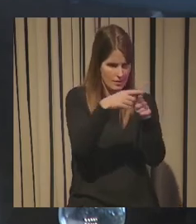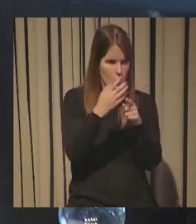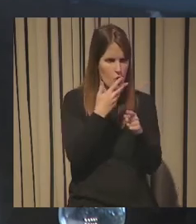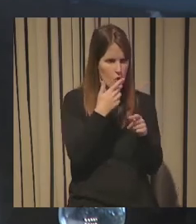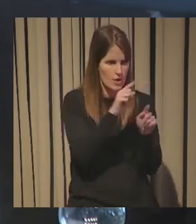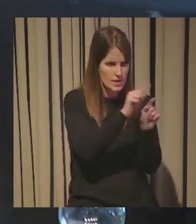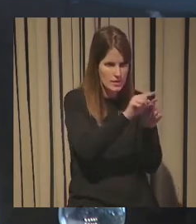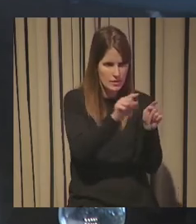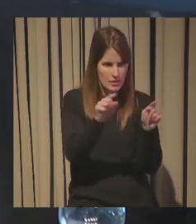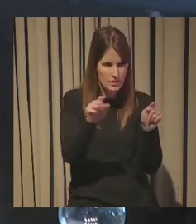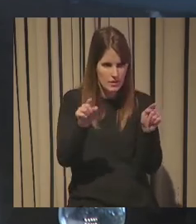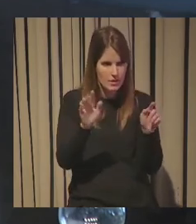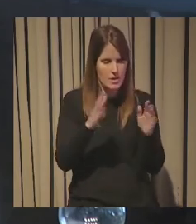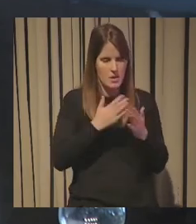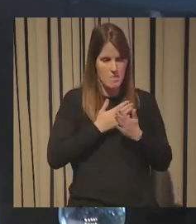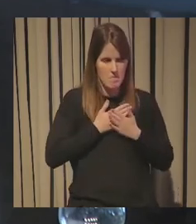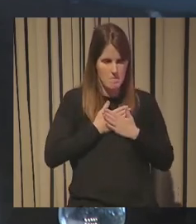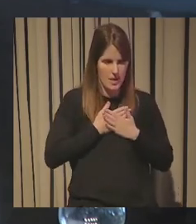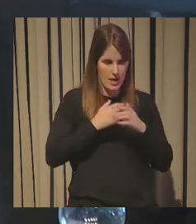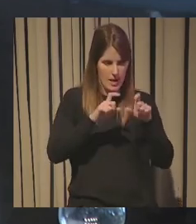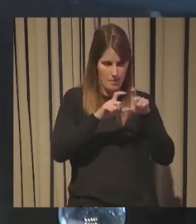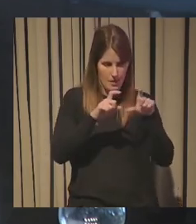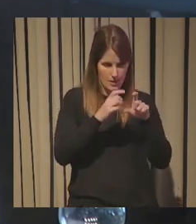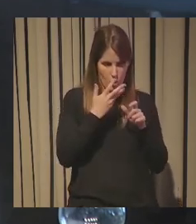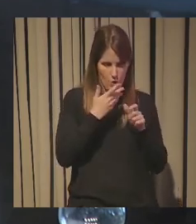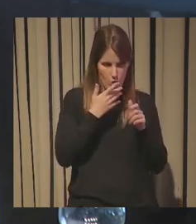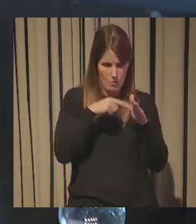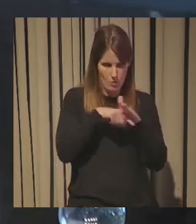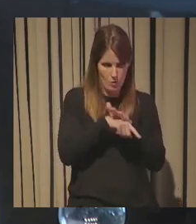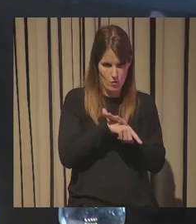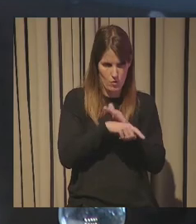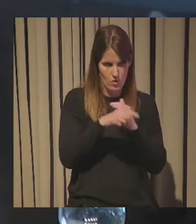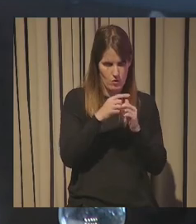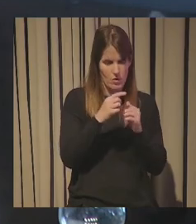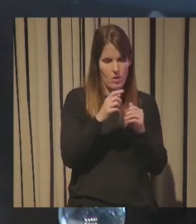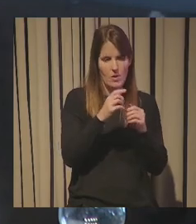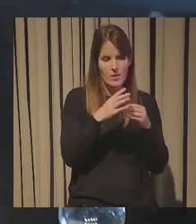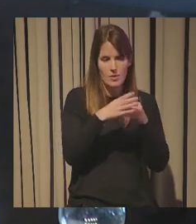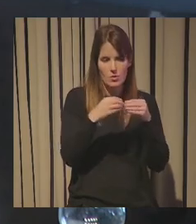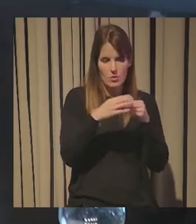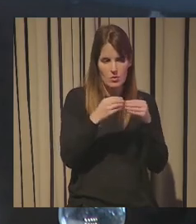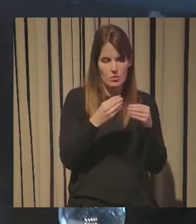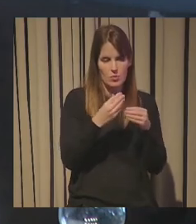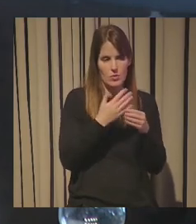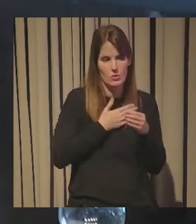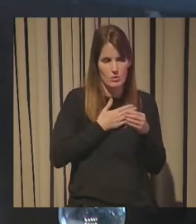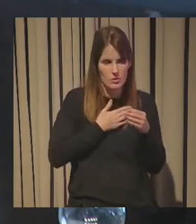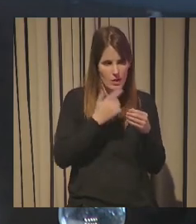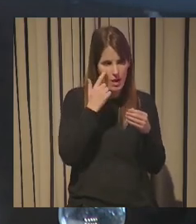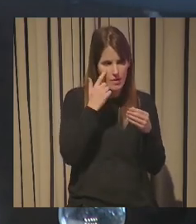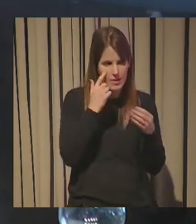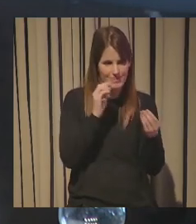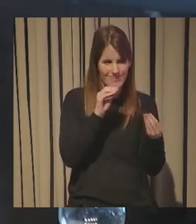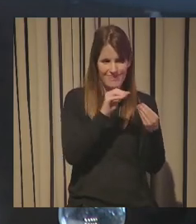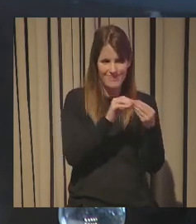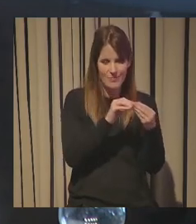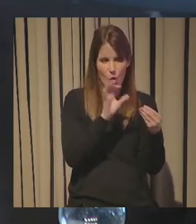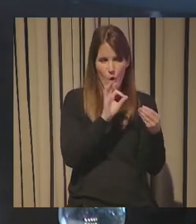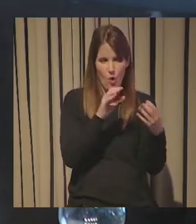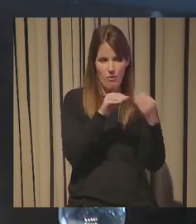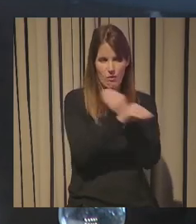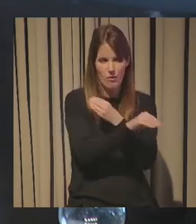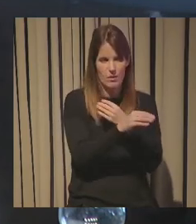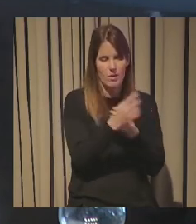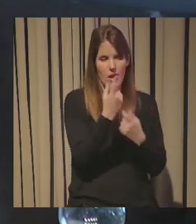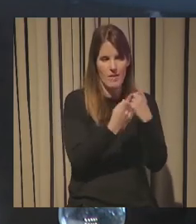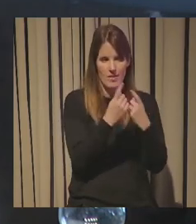con un conocimiento súper exhaustivo de tu consumidor en nuestro caso el espectador porque a veces